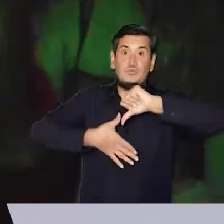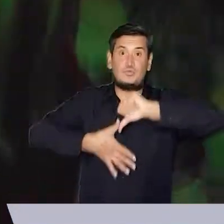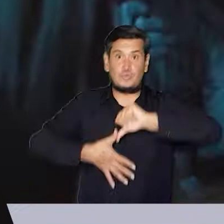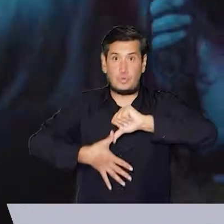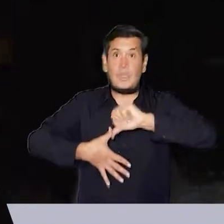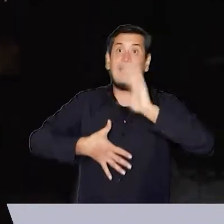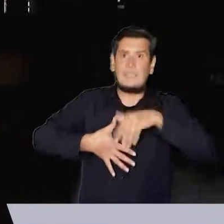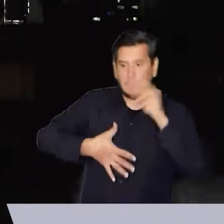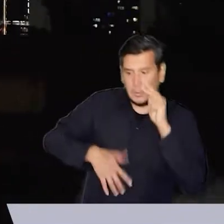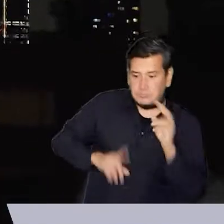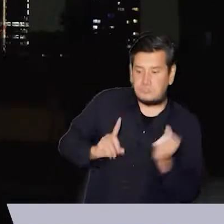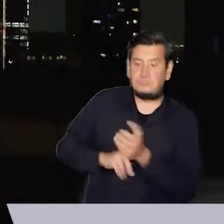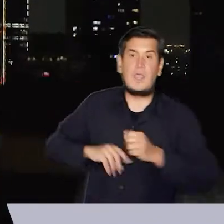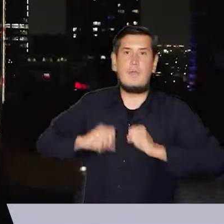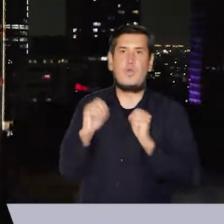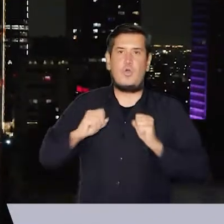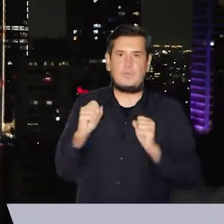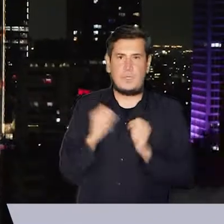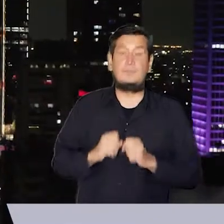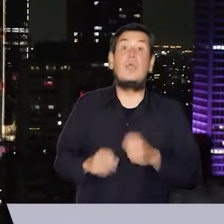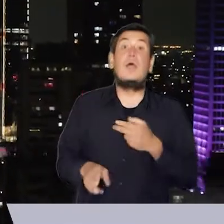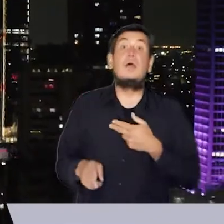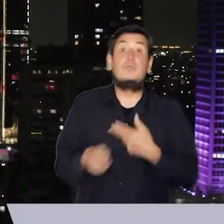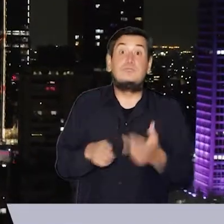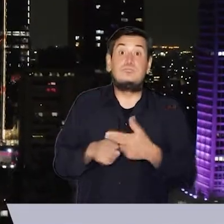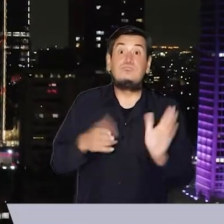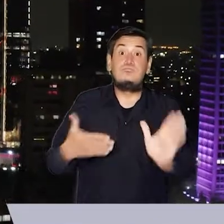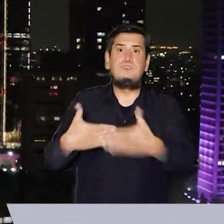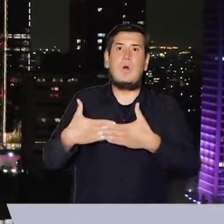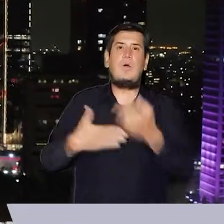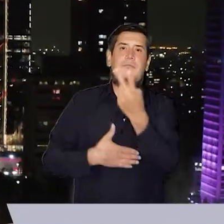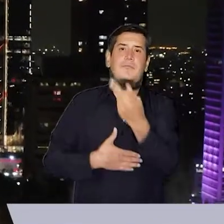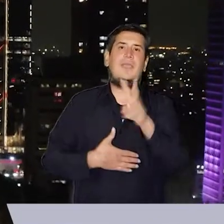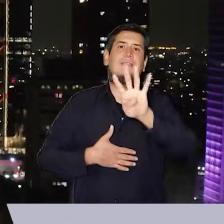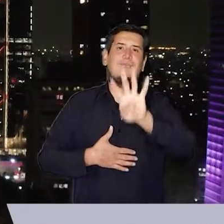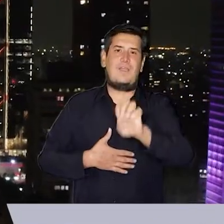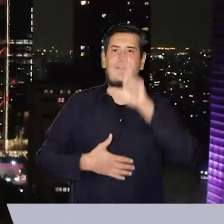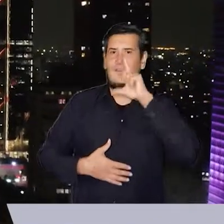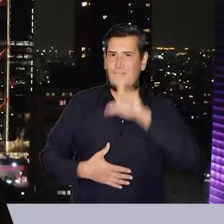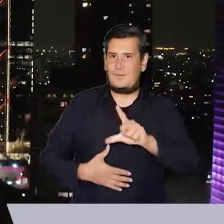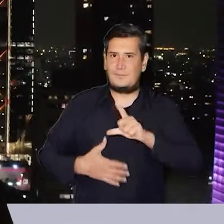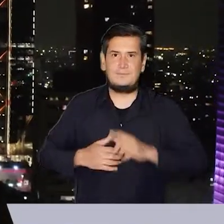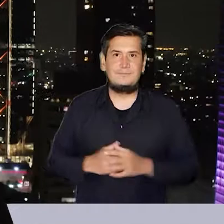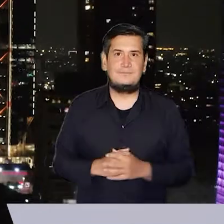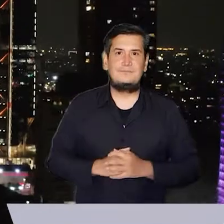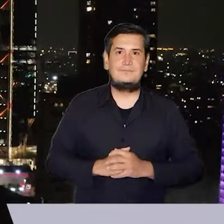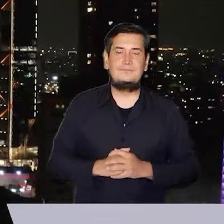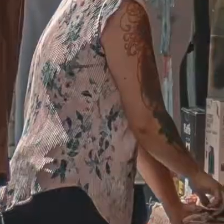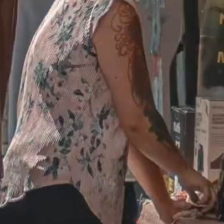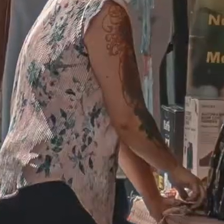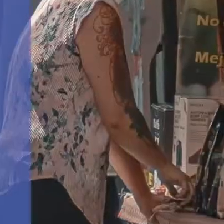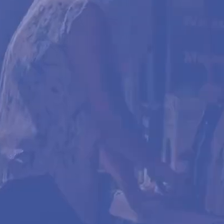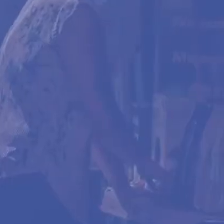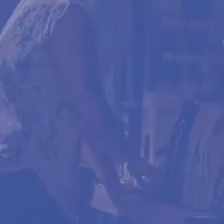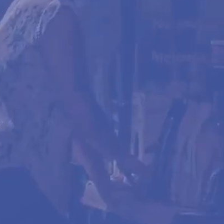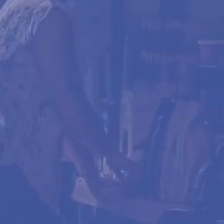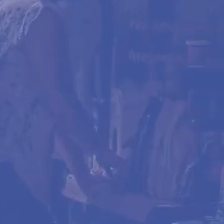en la categoría donde participa Bogotá. Recuerda que las votaciones estarán abiertas hasta el próximo 29 de julio.